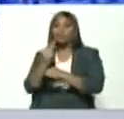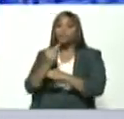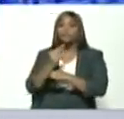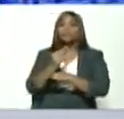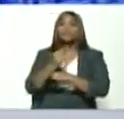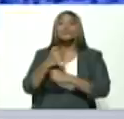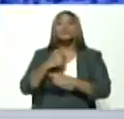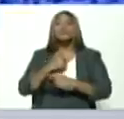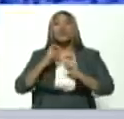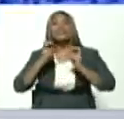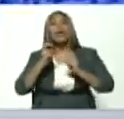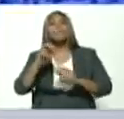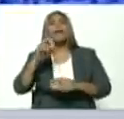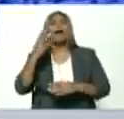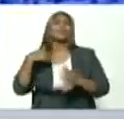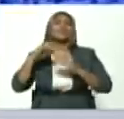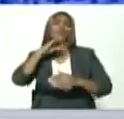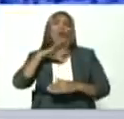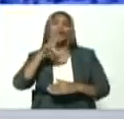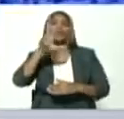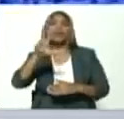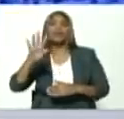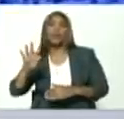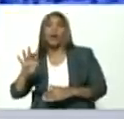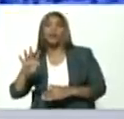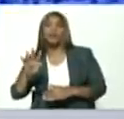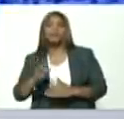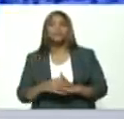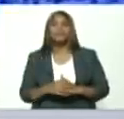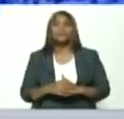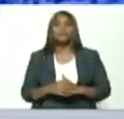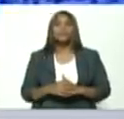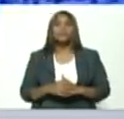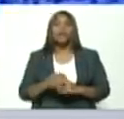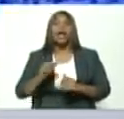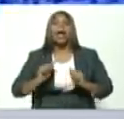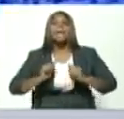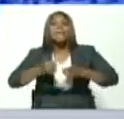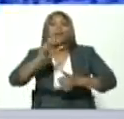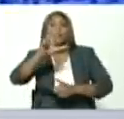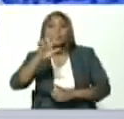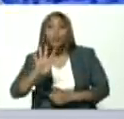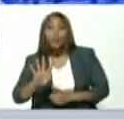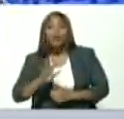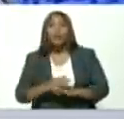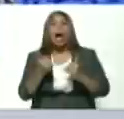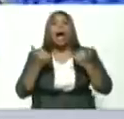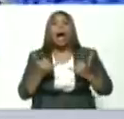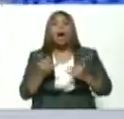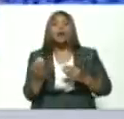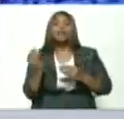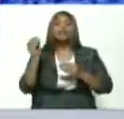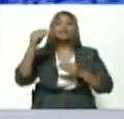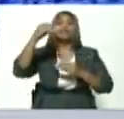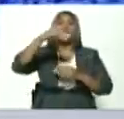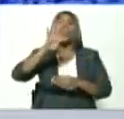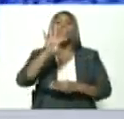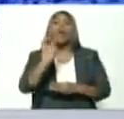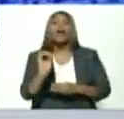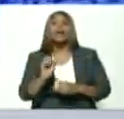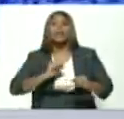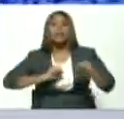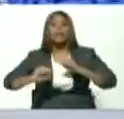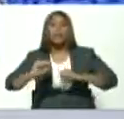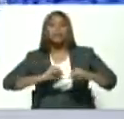romana antigua. Correcto. arrancamos con 34. Ahora son 40 movimientos,